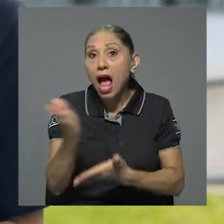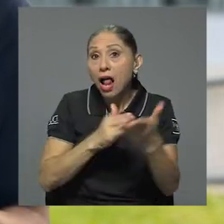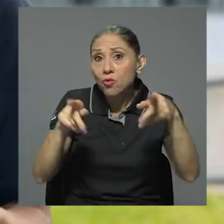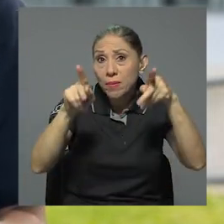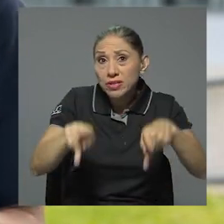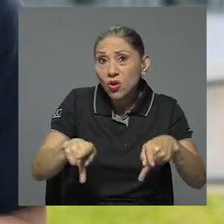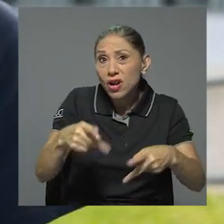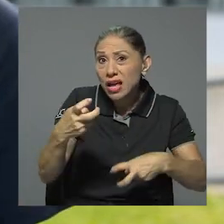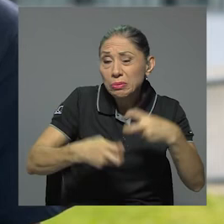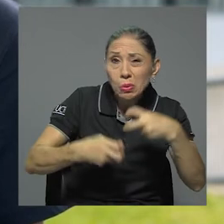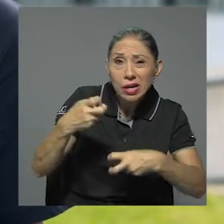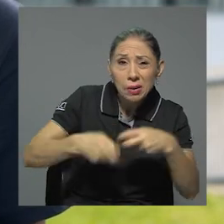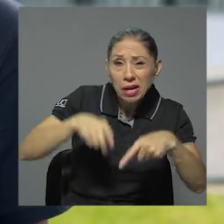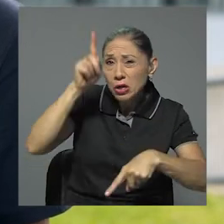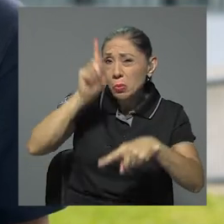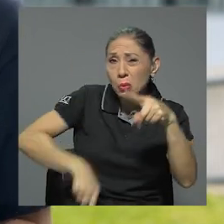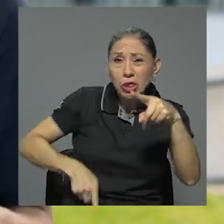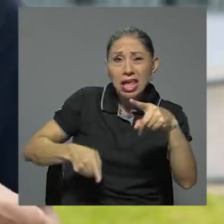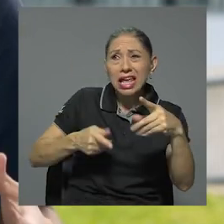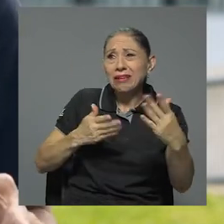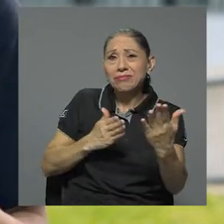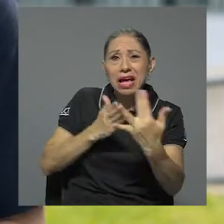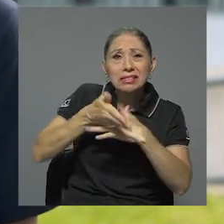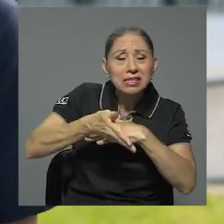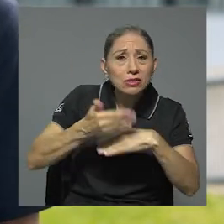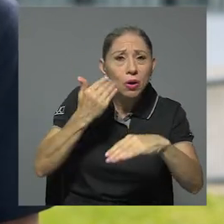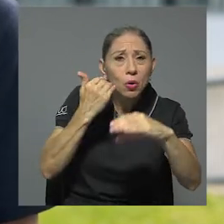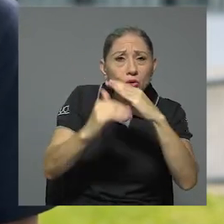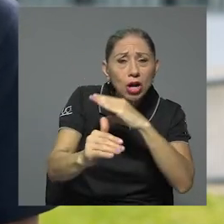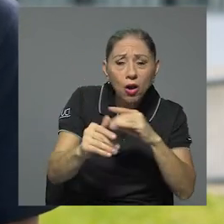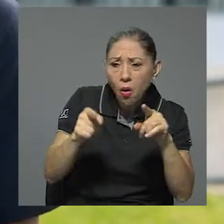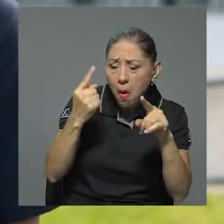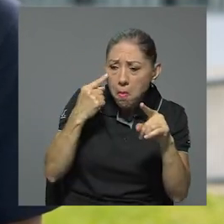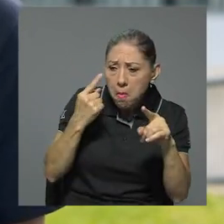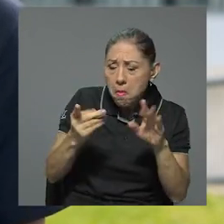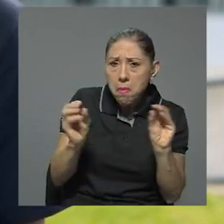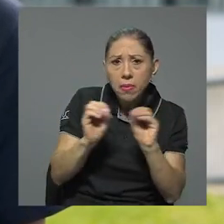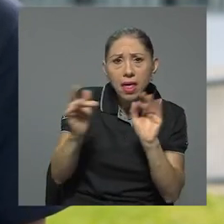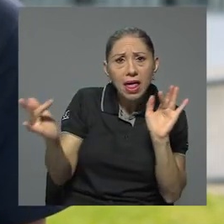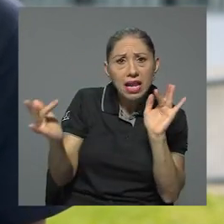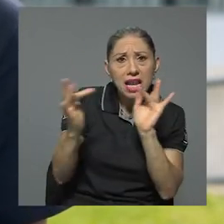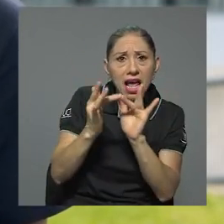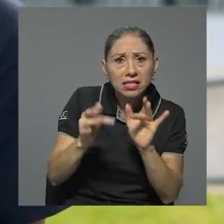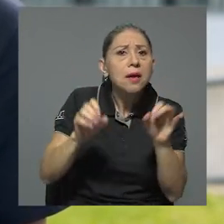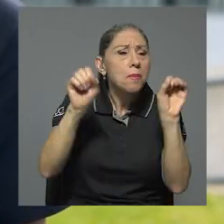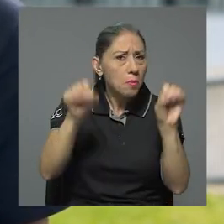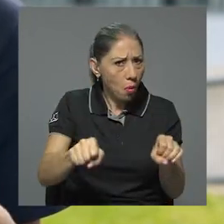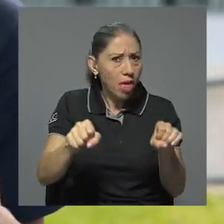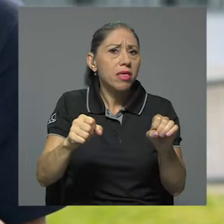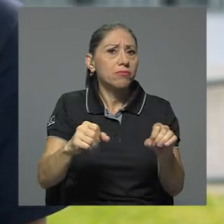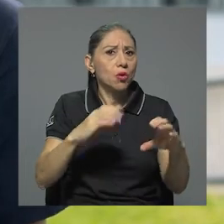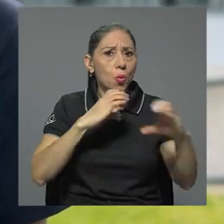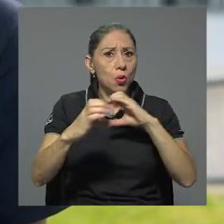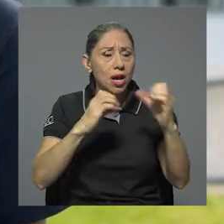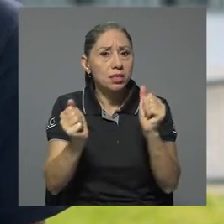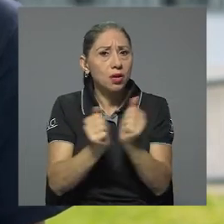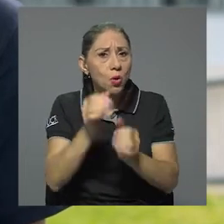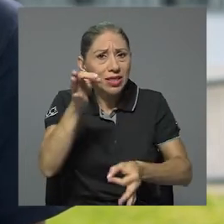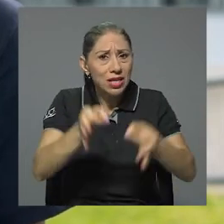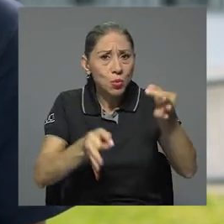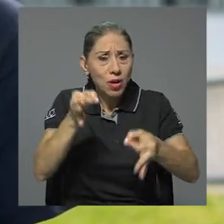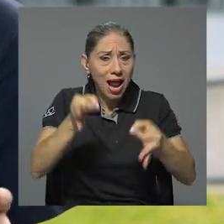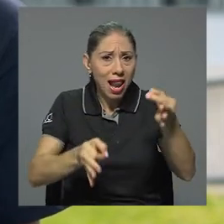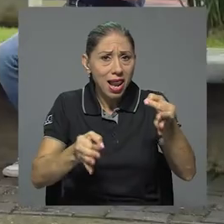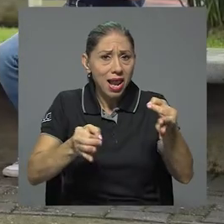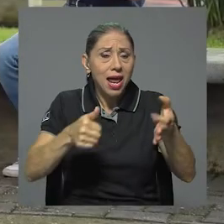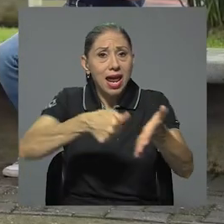problema, no tuviera acceso al correo institucional, no le hubiera llegado el enlace, pues siempre puede acceder al tribunal para que esto se